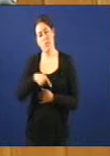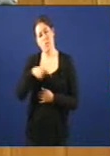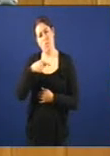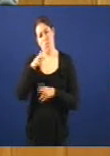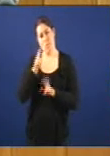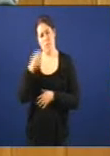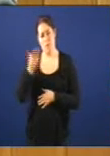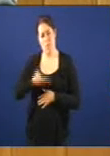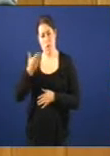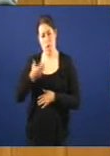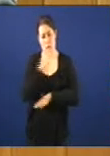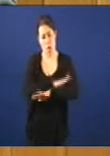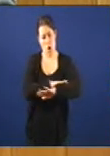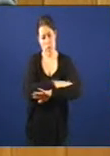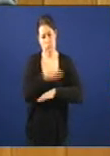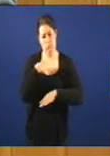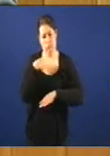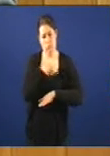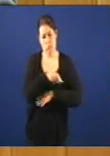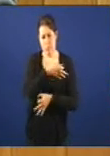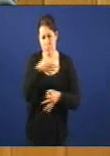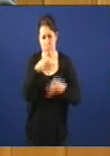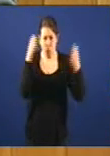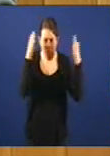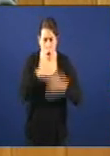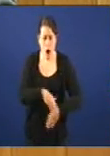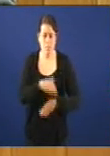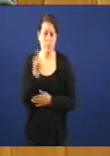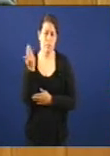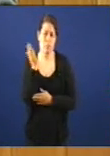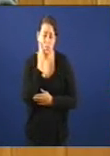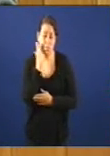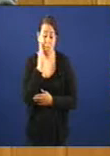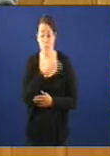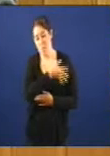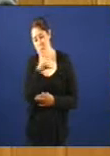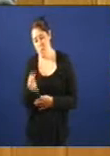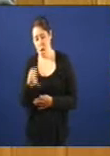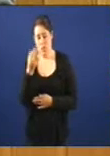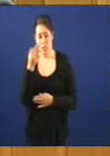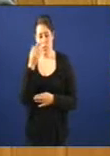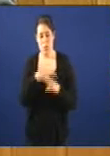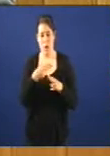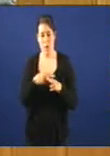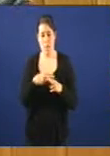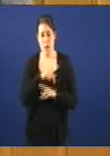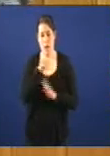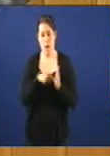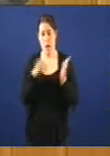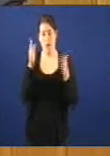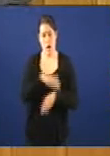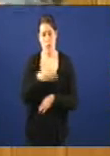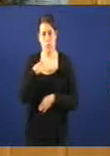Partido Popular, a súa ineficácia e como a está amparando políticas ilegais e actitudes ilegais das